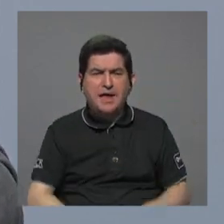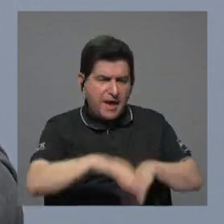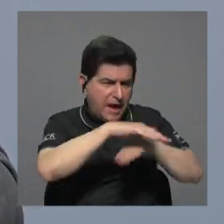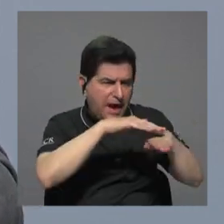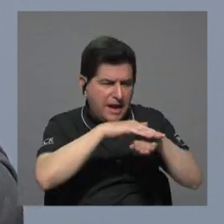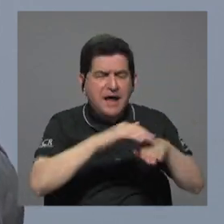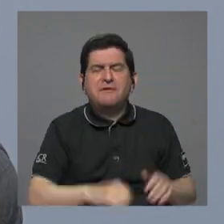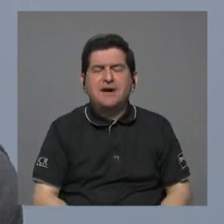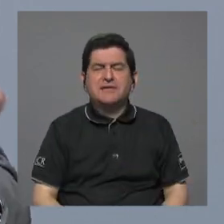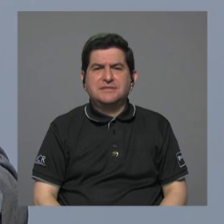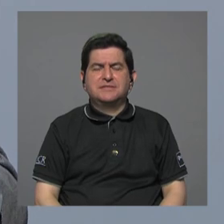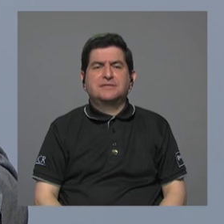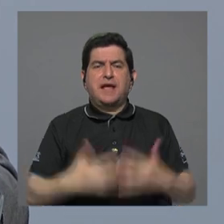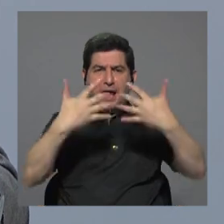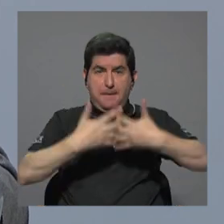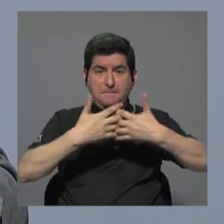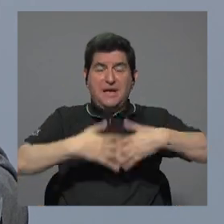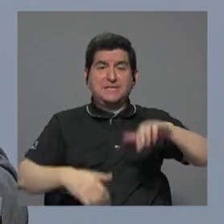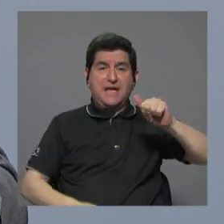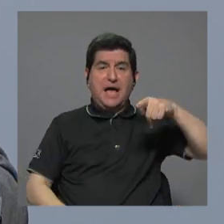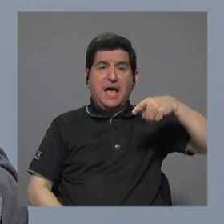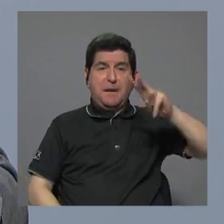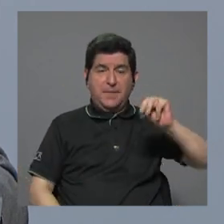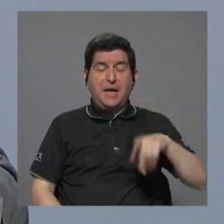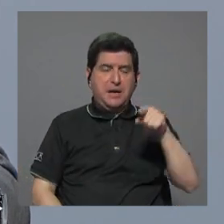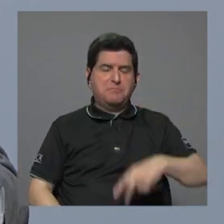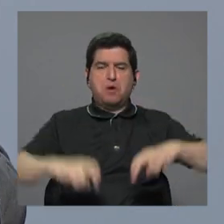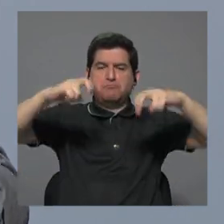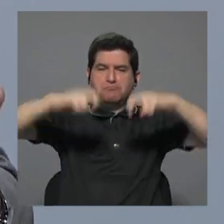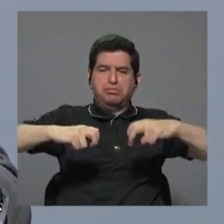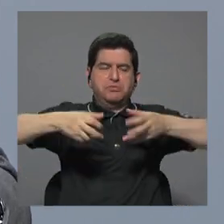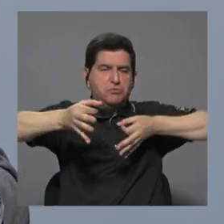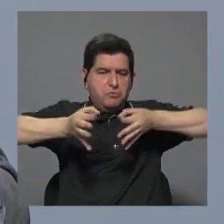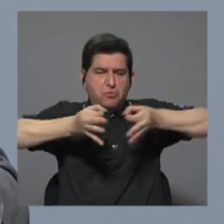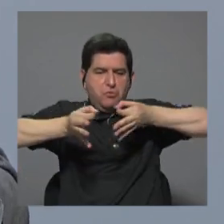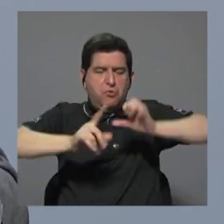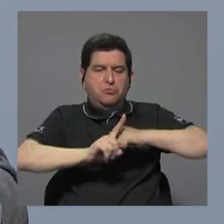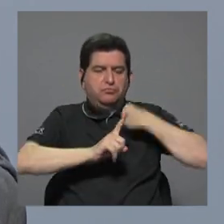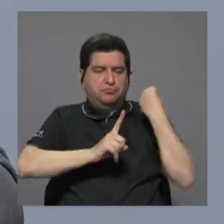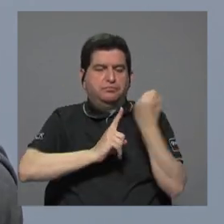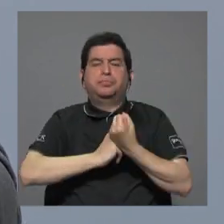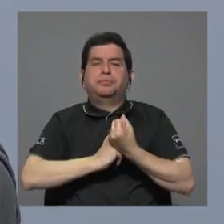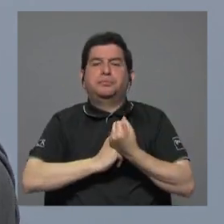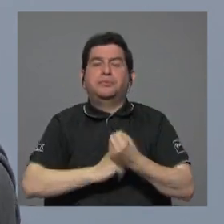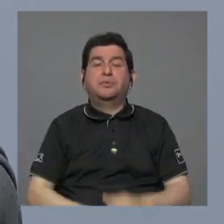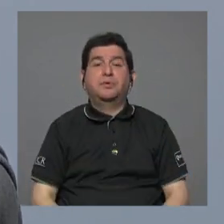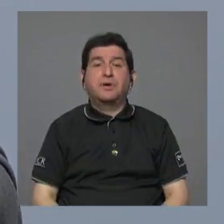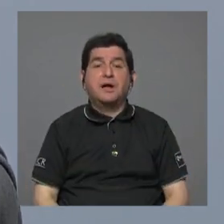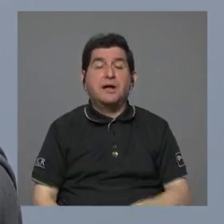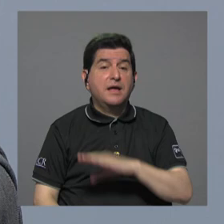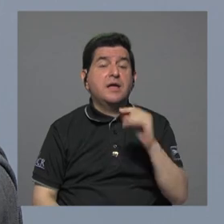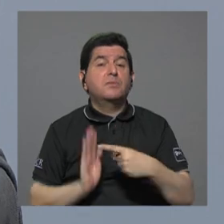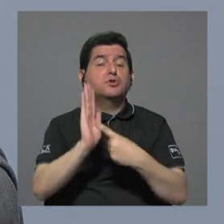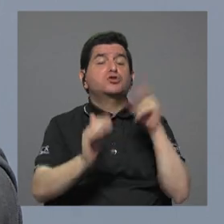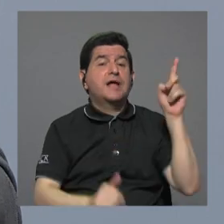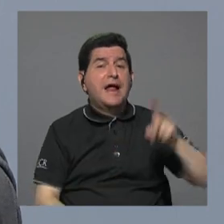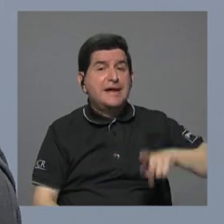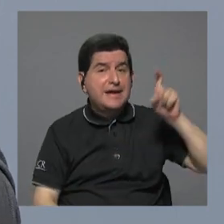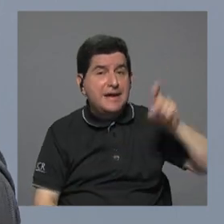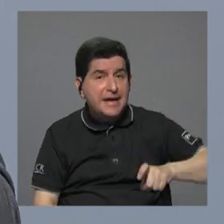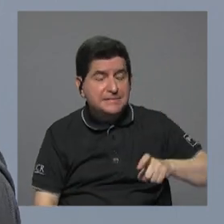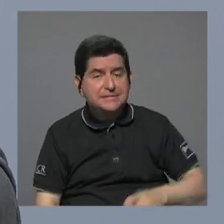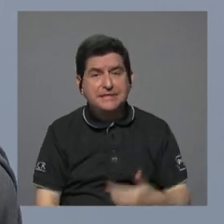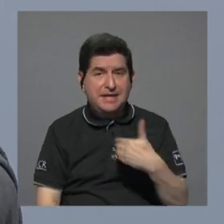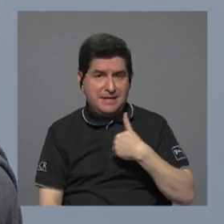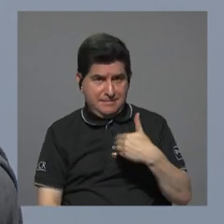APM a sentarse y a explicar la situación y de la necesidad de que haya